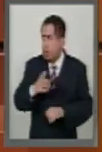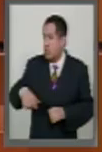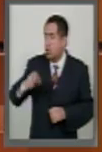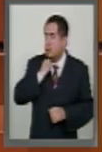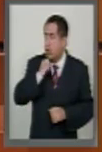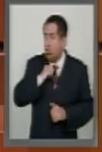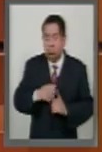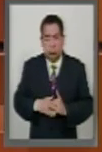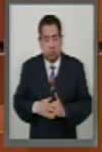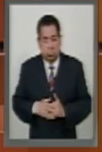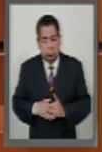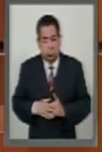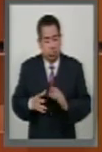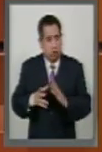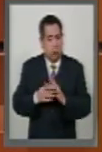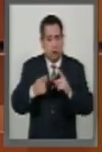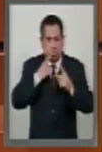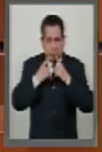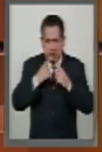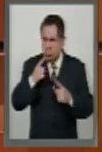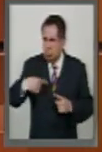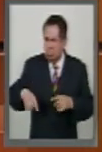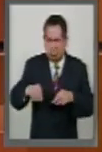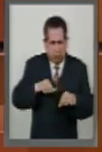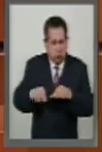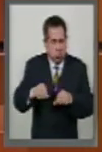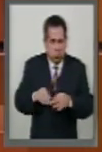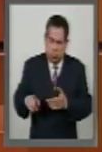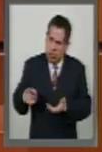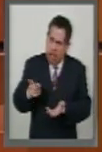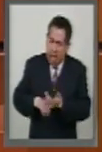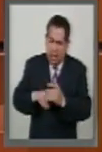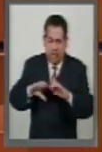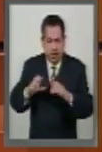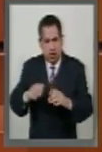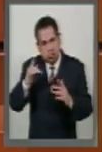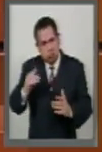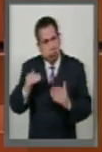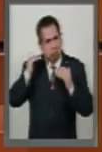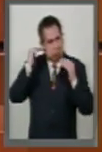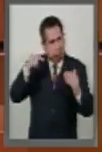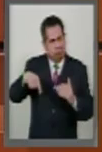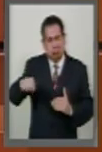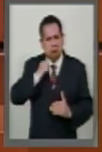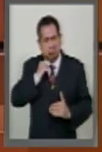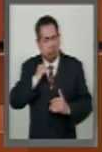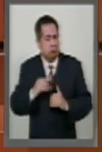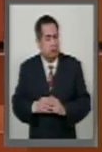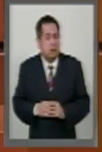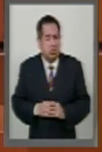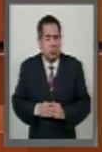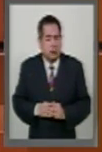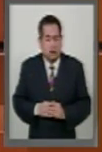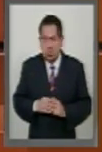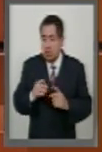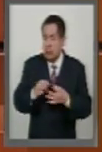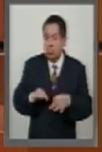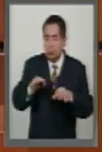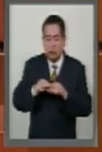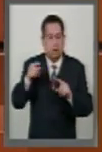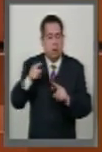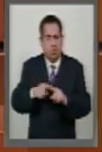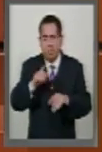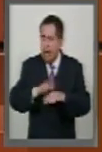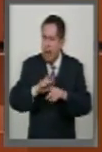el quehacer legislativo que desempeñamos en el seno de esta soberanía, en esencial consiste en